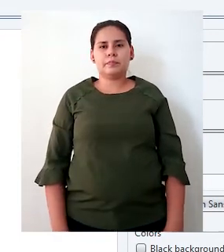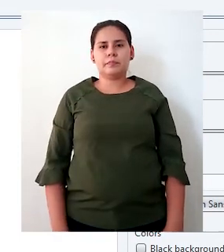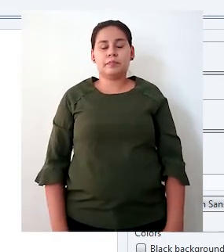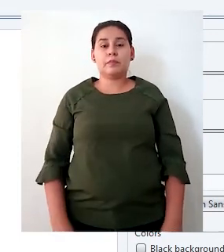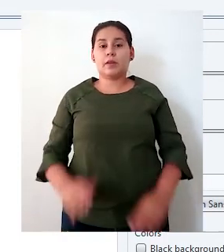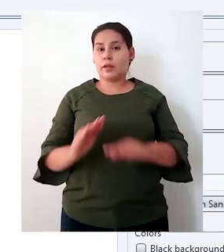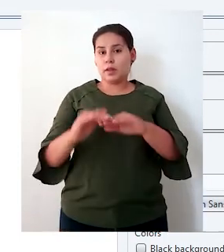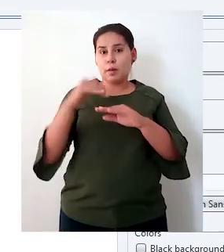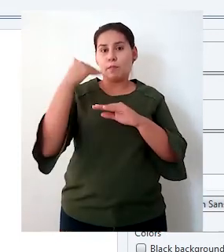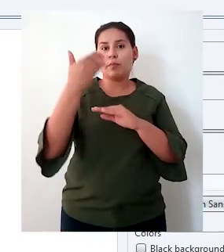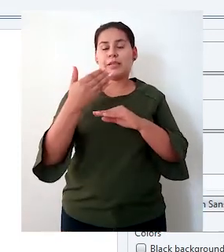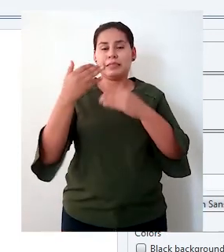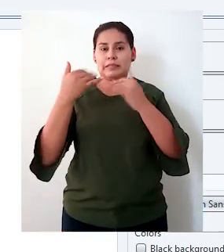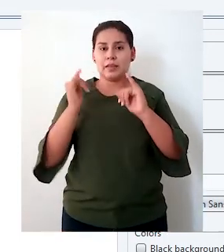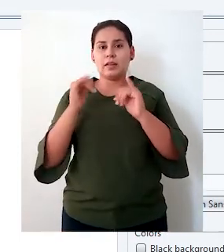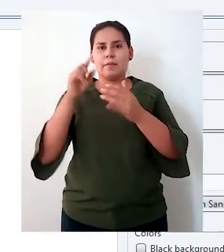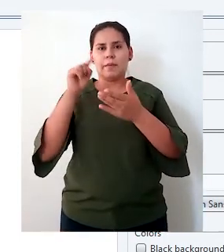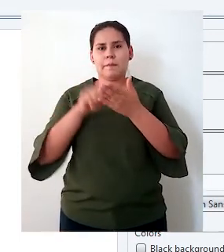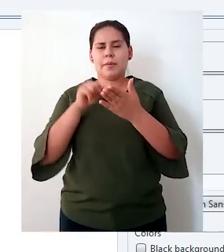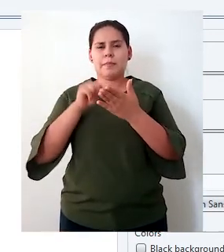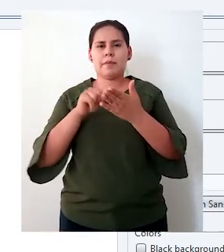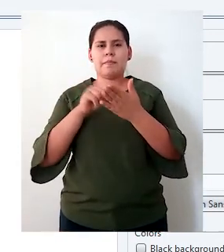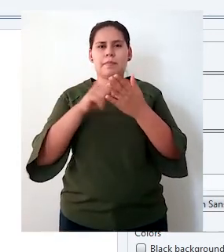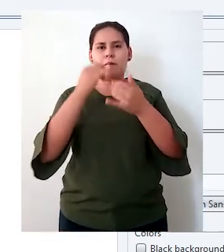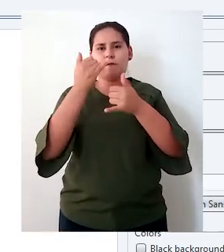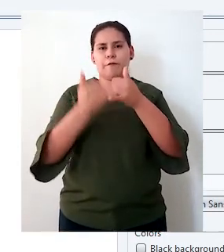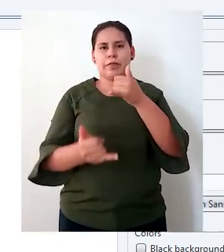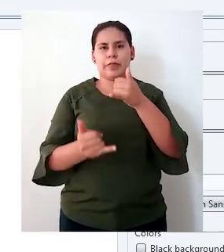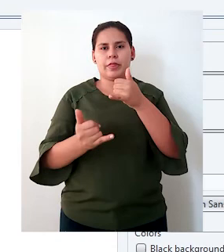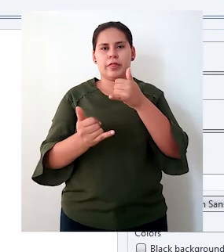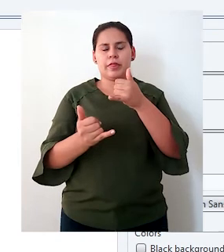Después de eso, voy a hacer clic sobre el botón Finish.